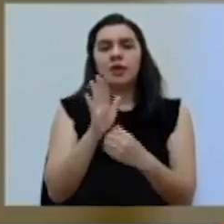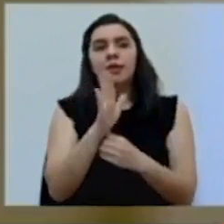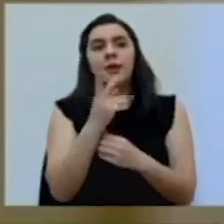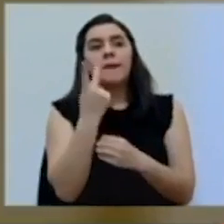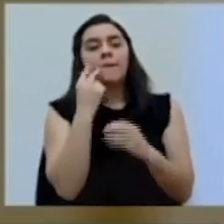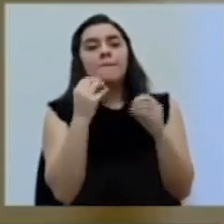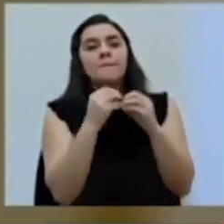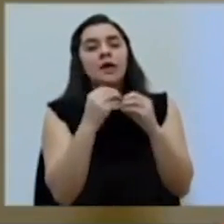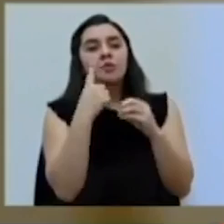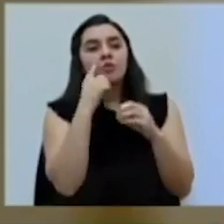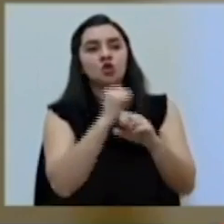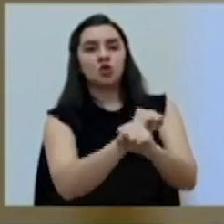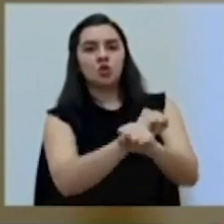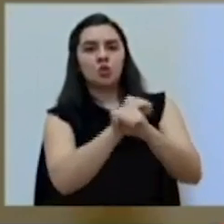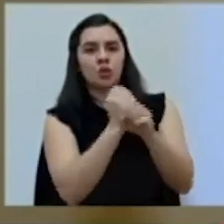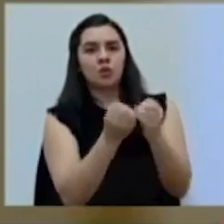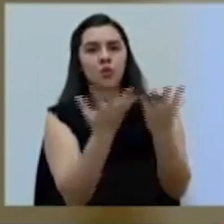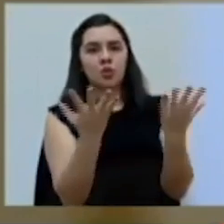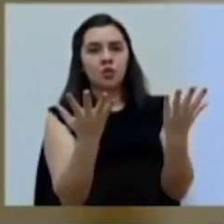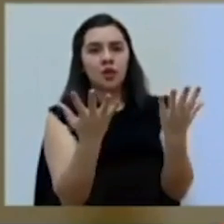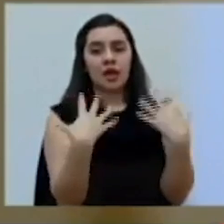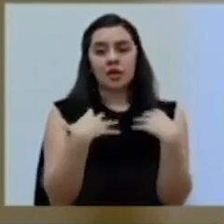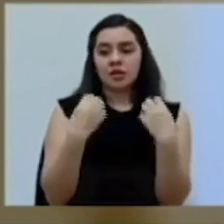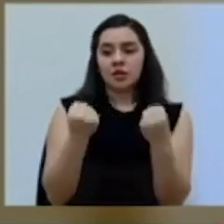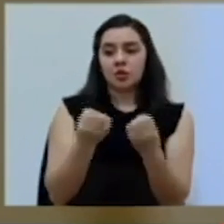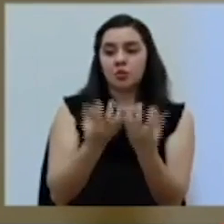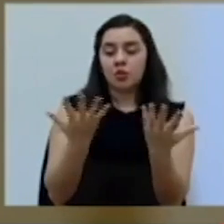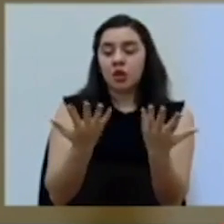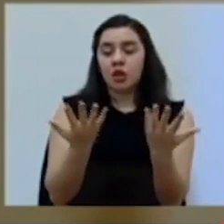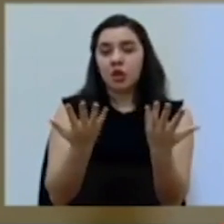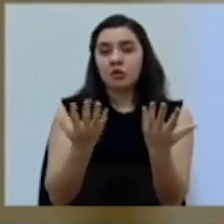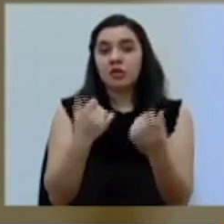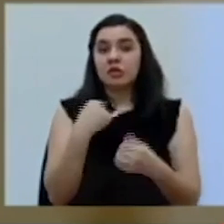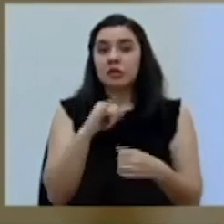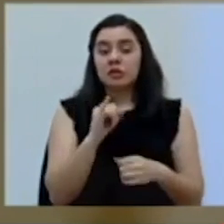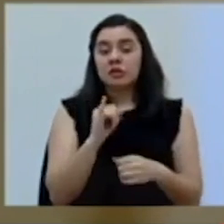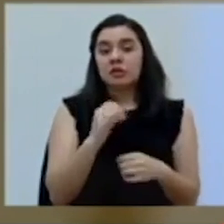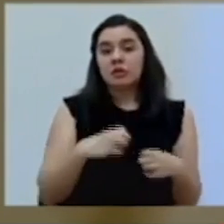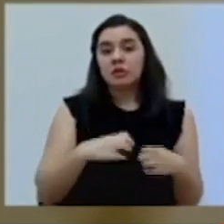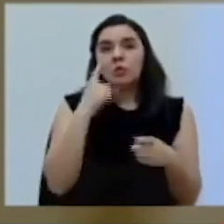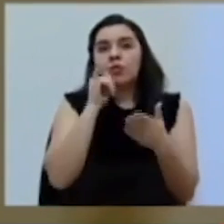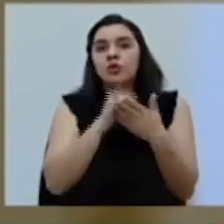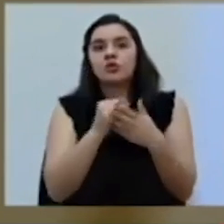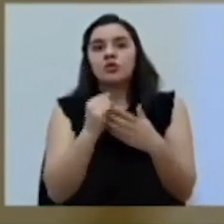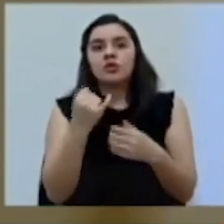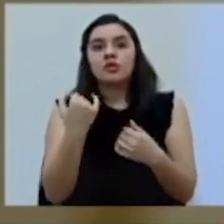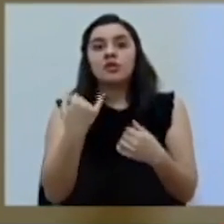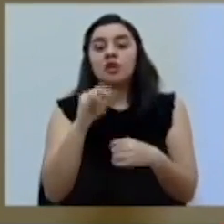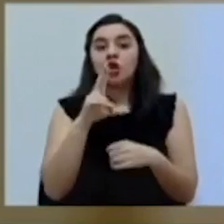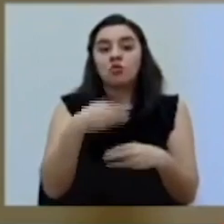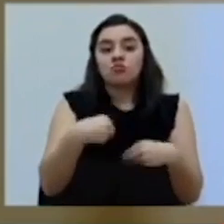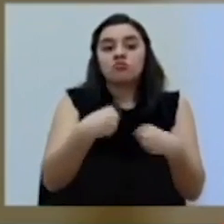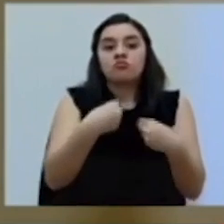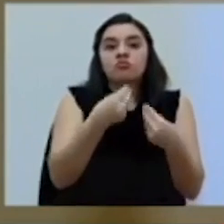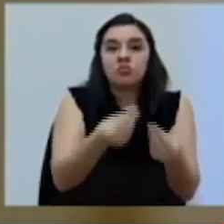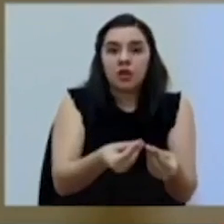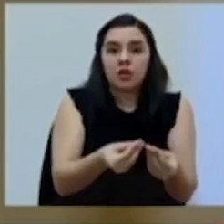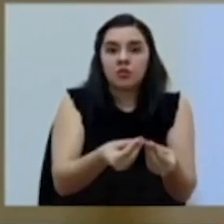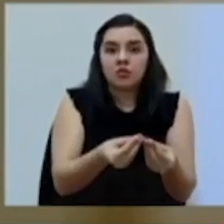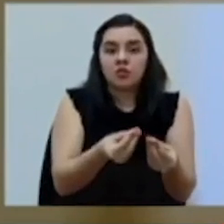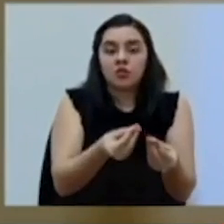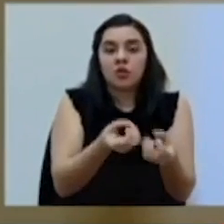seguridad pública. El asunto de salud pública, pues obviamente si existe, es que por eso, si no blindamos el asunto de la producción